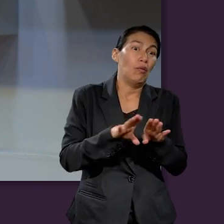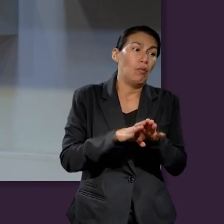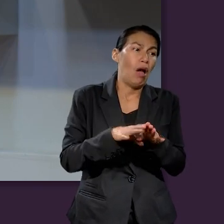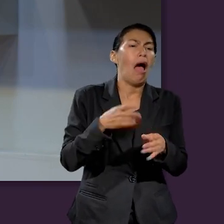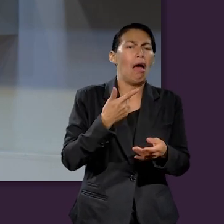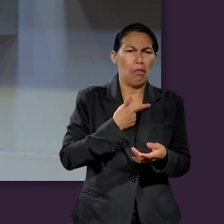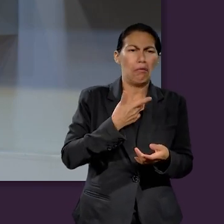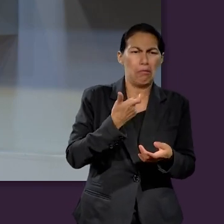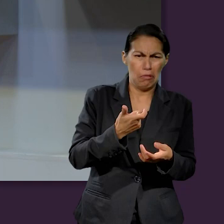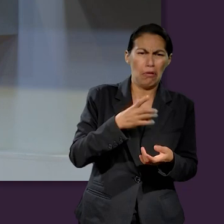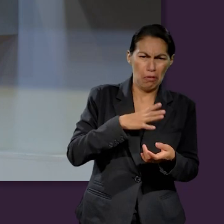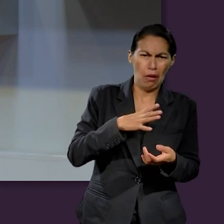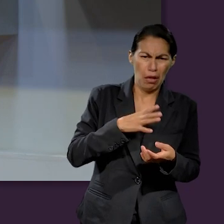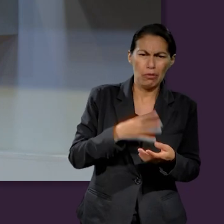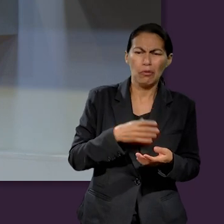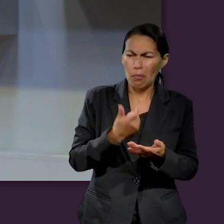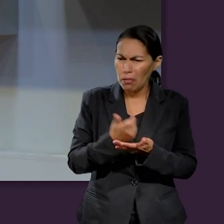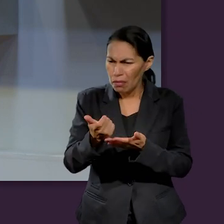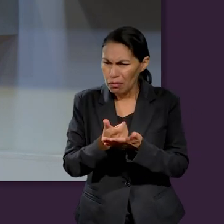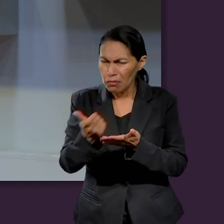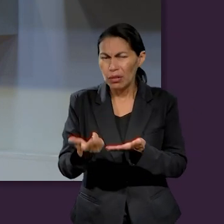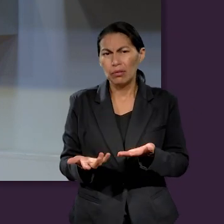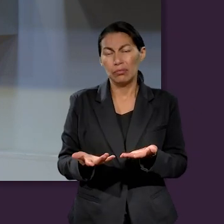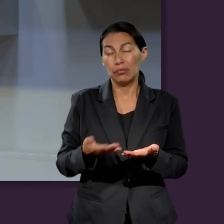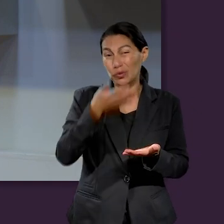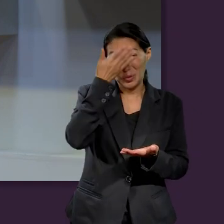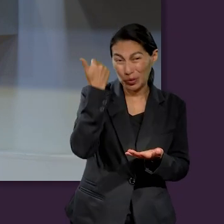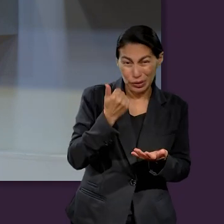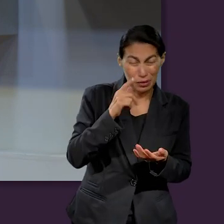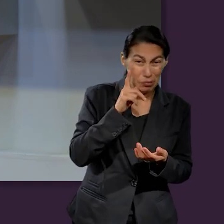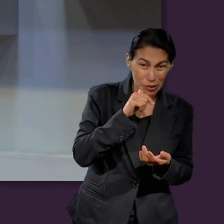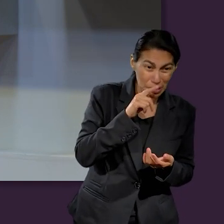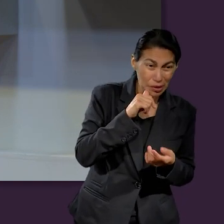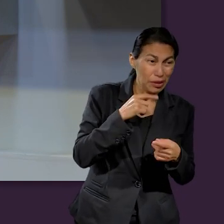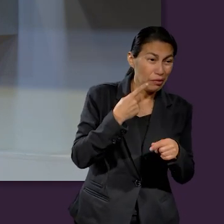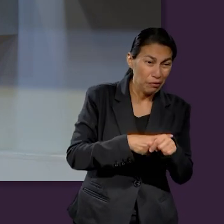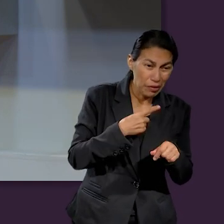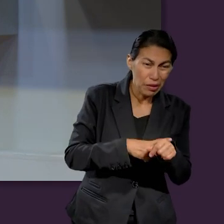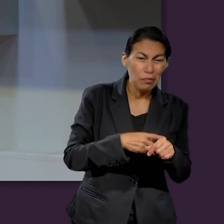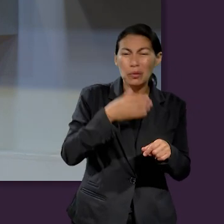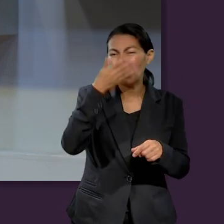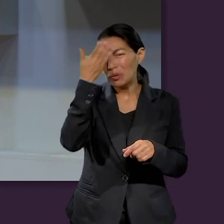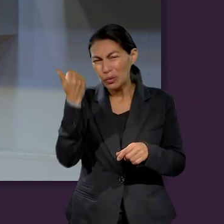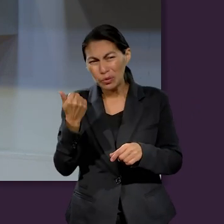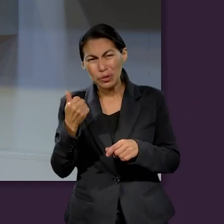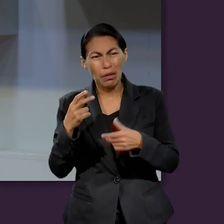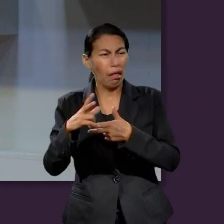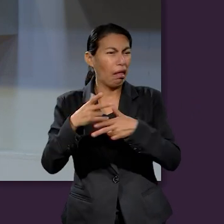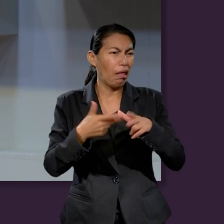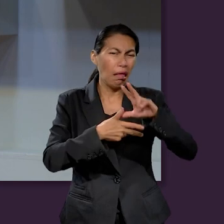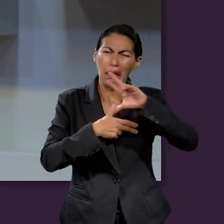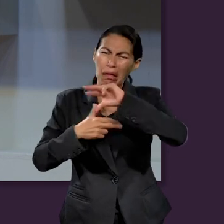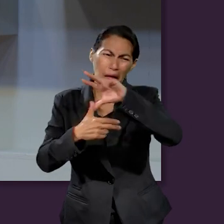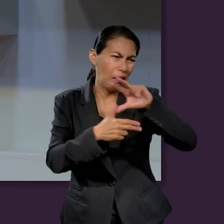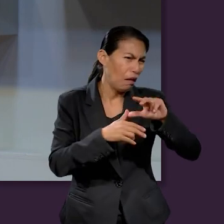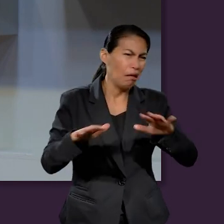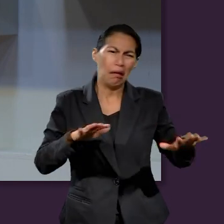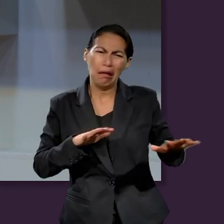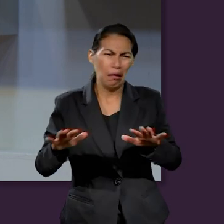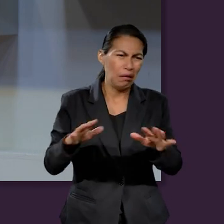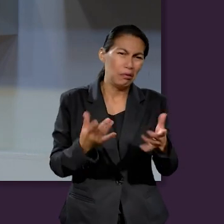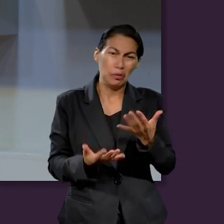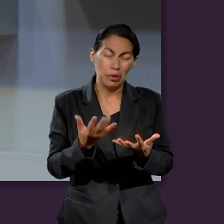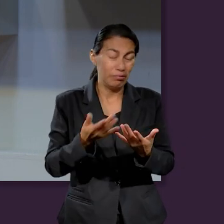si mañana me voy a enfermar, pero quizás sí podemos hacer provisión a través del ahorro, ¿no? Y yo creería que ese tercer factor que tú mencionabas,